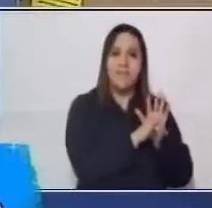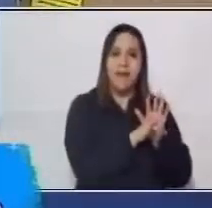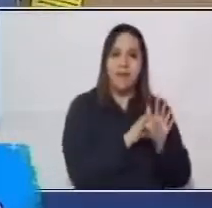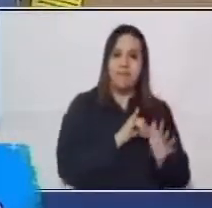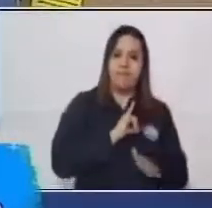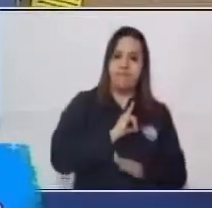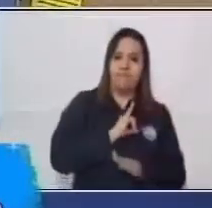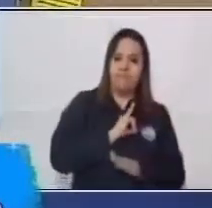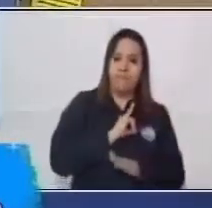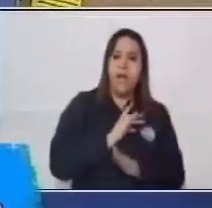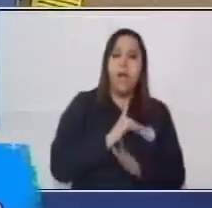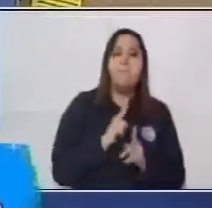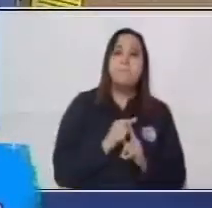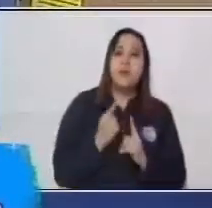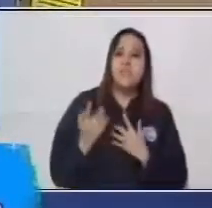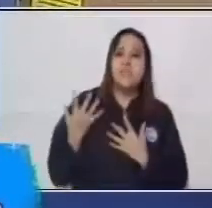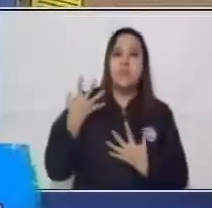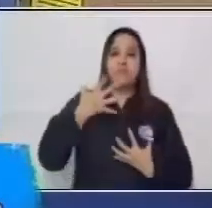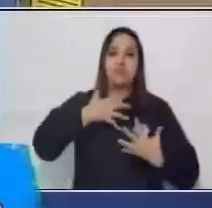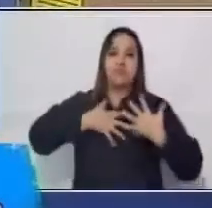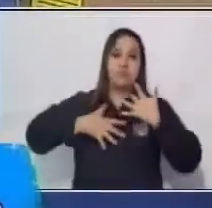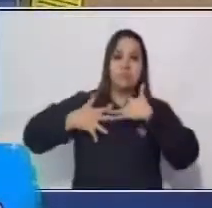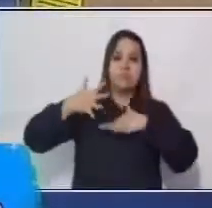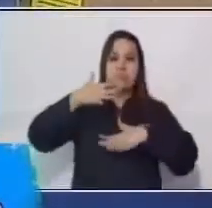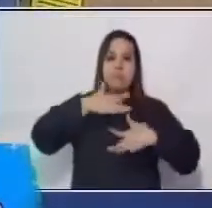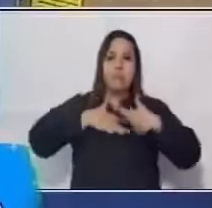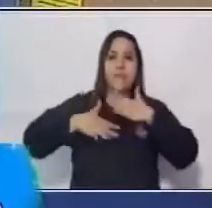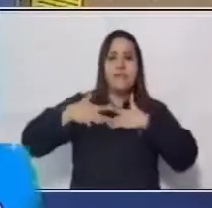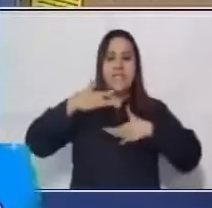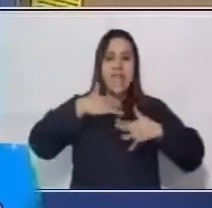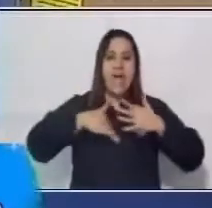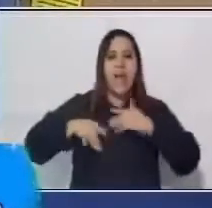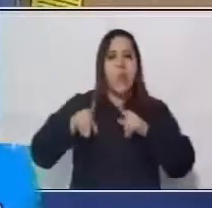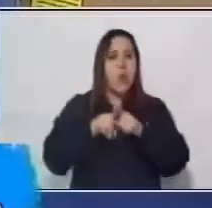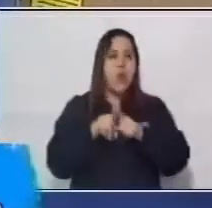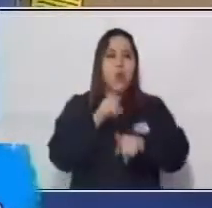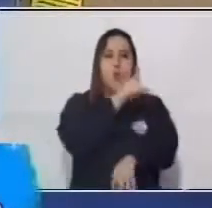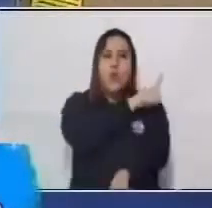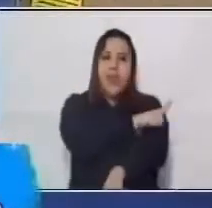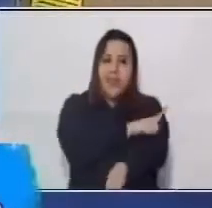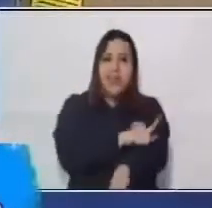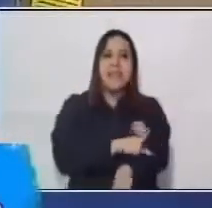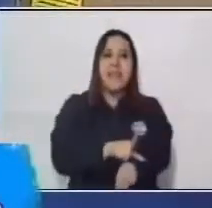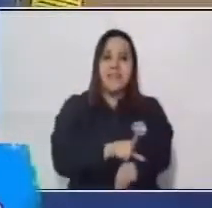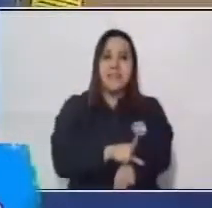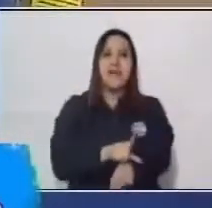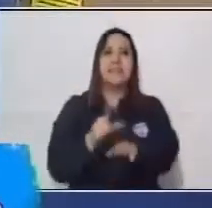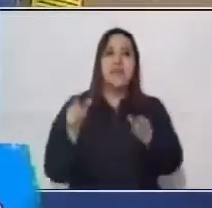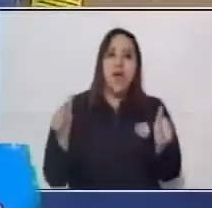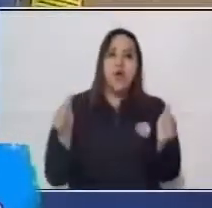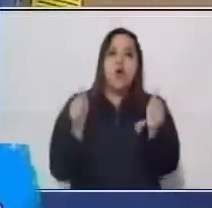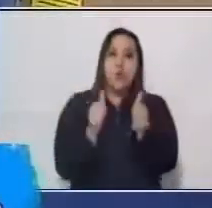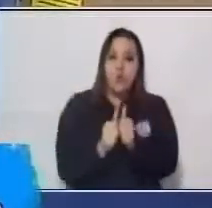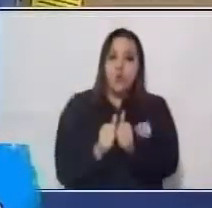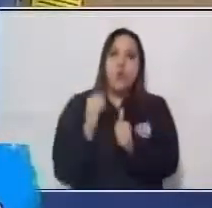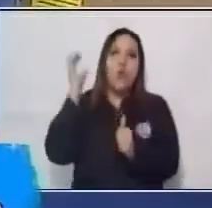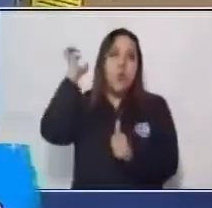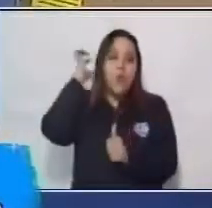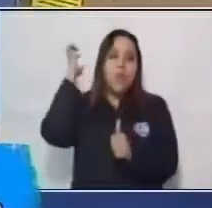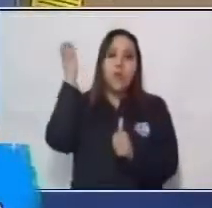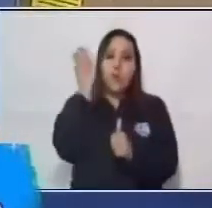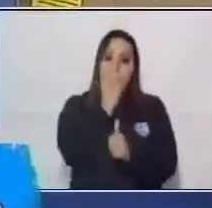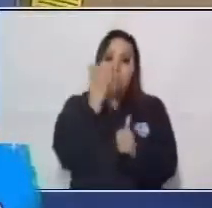que ya se iba mezclando también estos mitos y estas leyendas que habían en los pueblos con esta influencia europea.